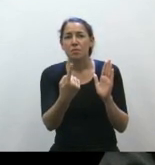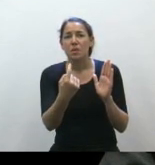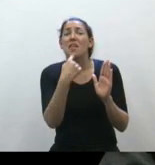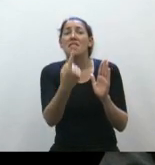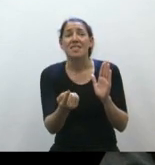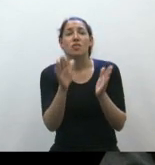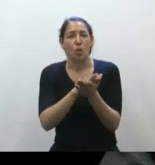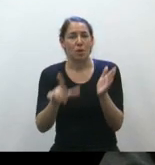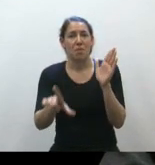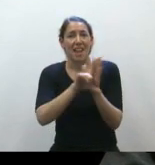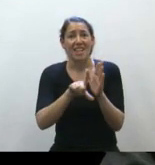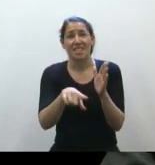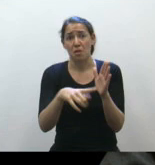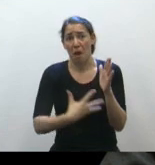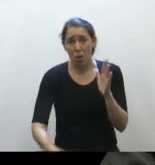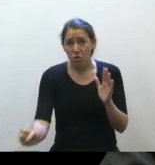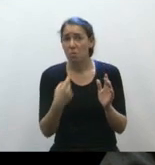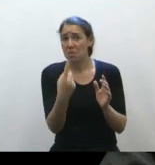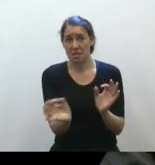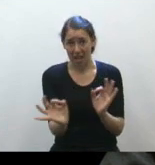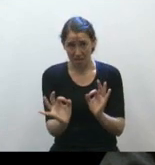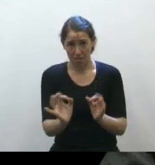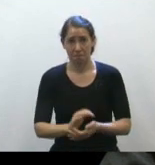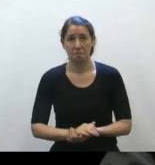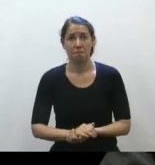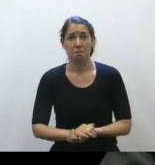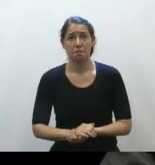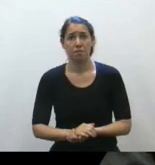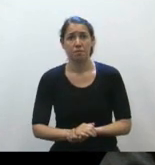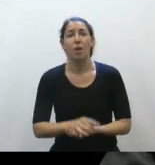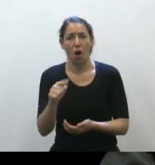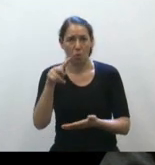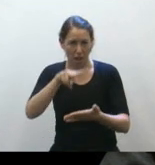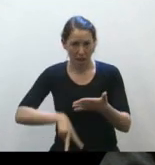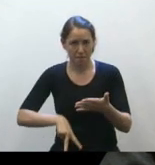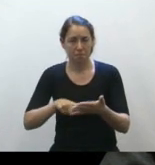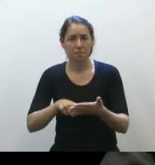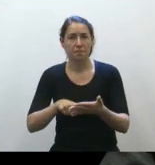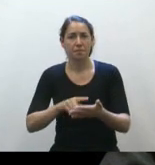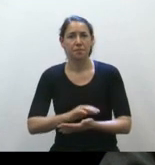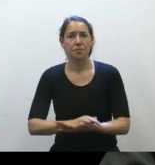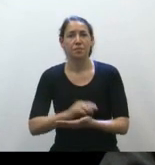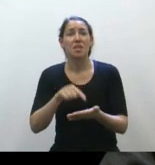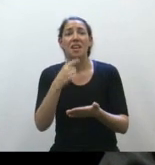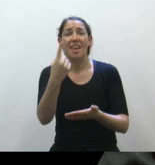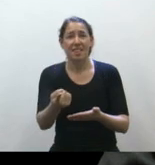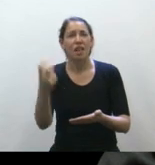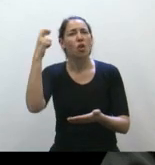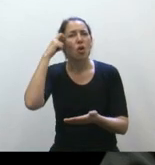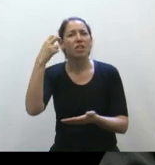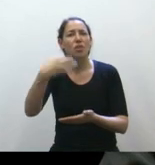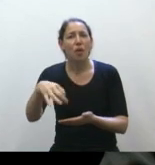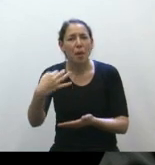aborto. Y sin embargo, la Constitución dice, textualmente lo voy a leer, que el Congreso debe,